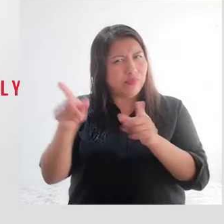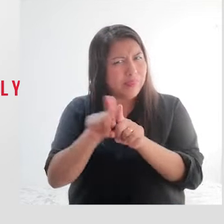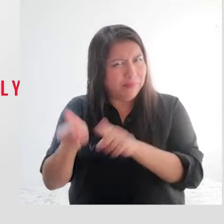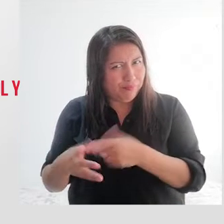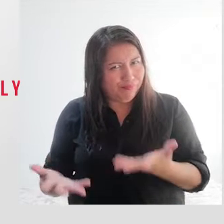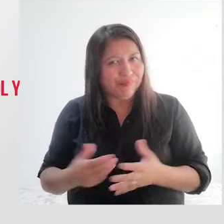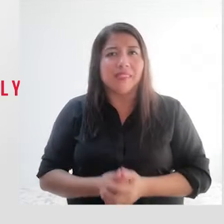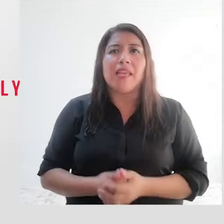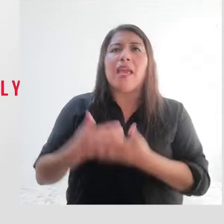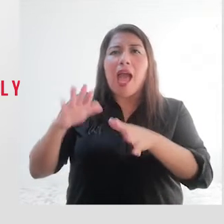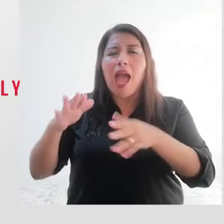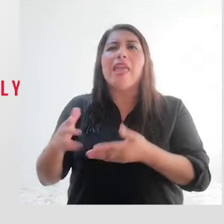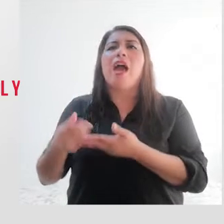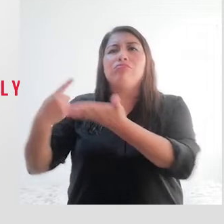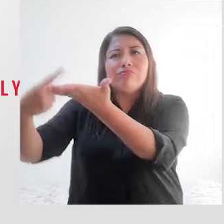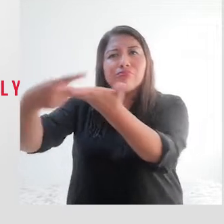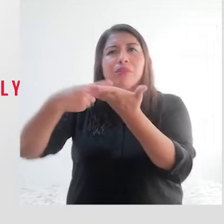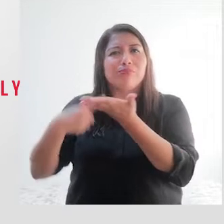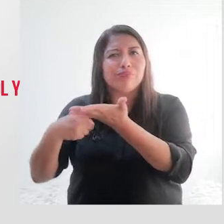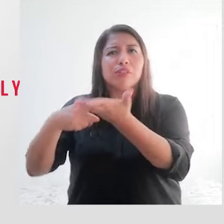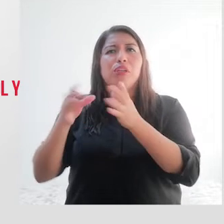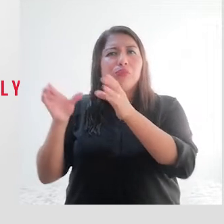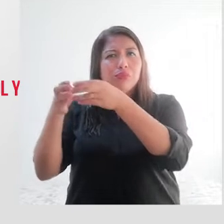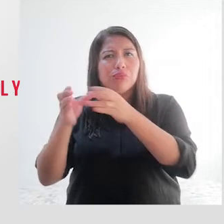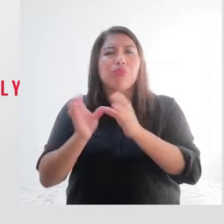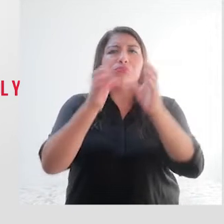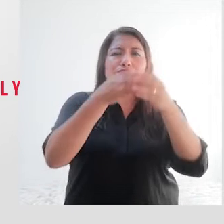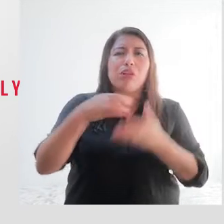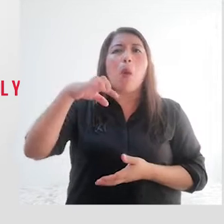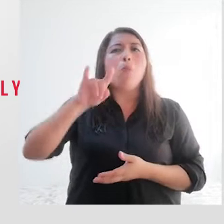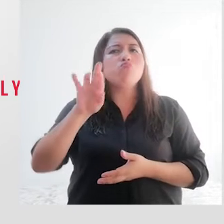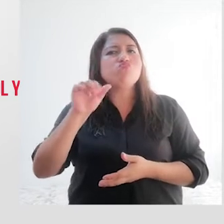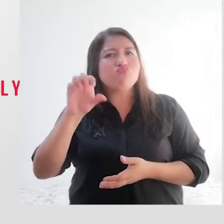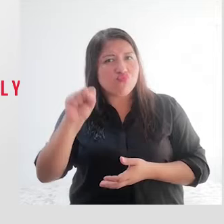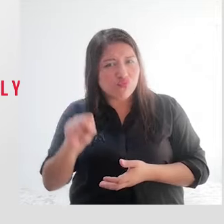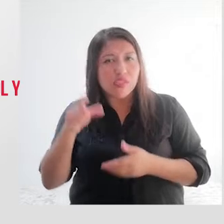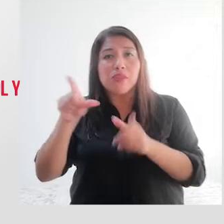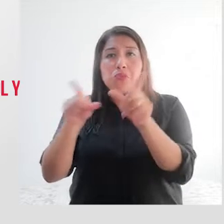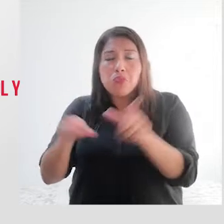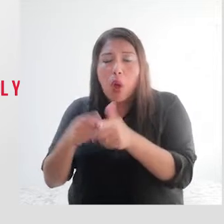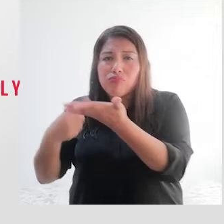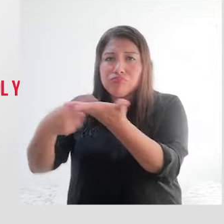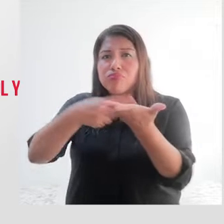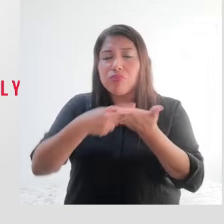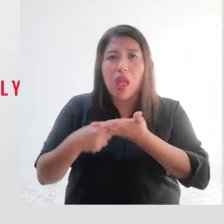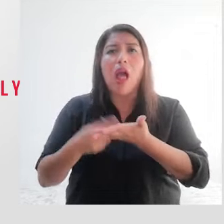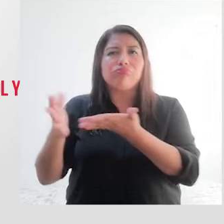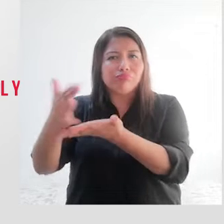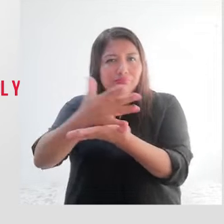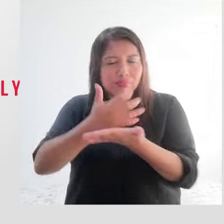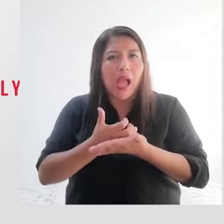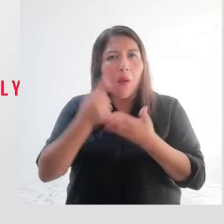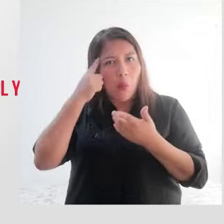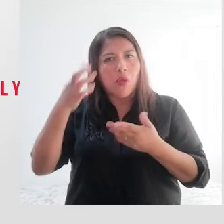realizamos una mesa de trabajo con diferentes autoridades de la comunidad de Purús. También recogimos información para poder programar un